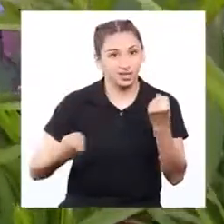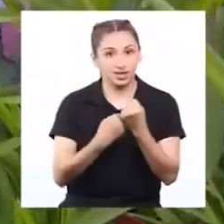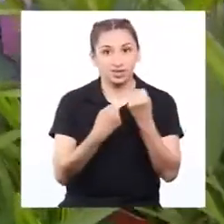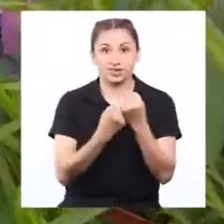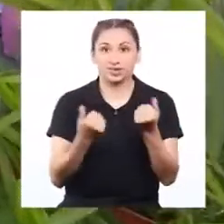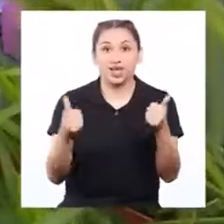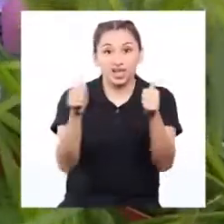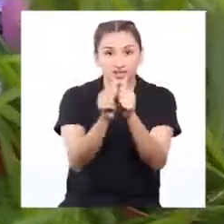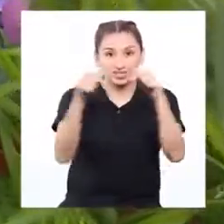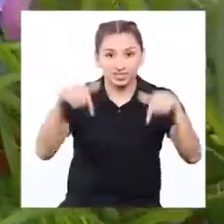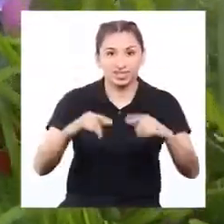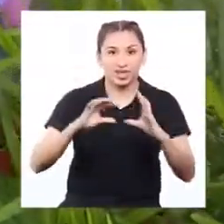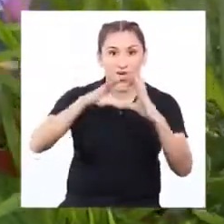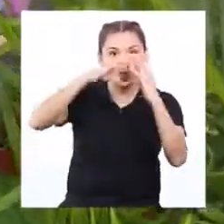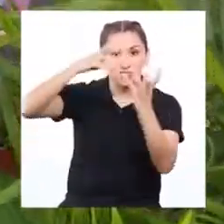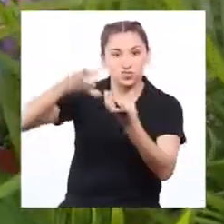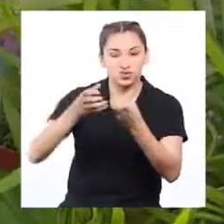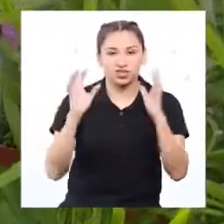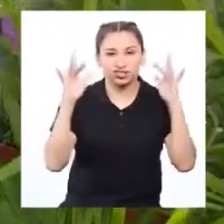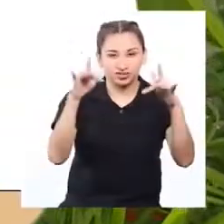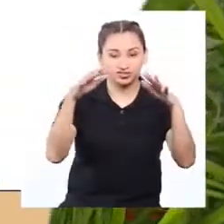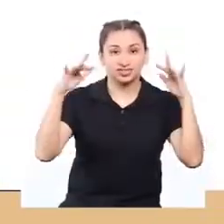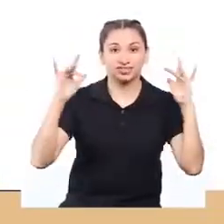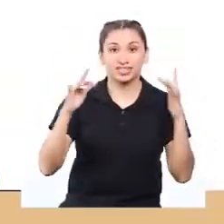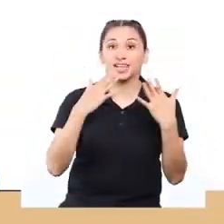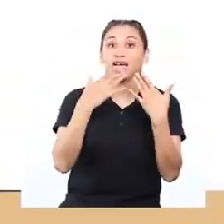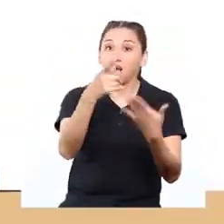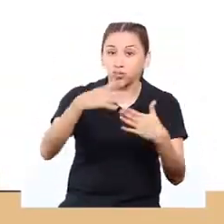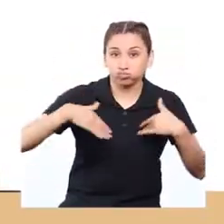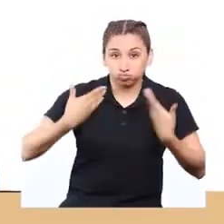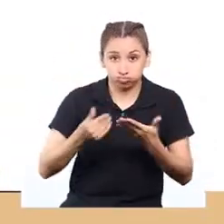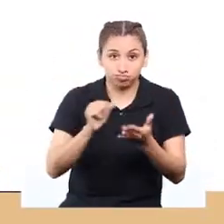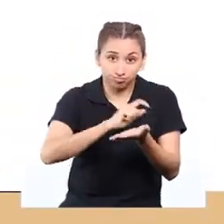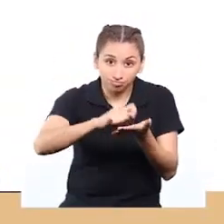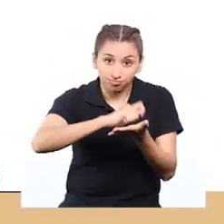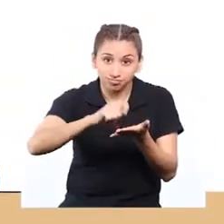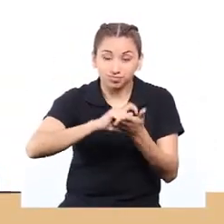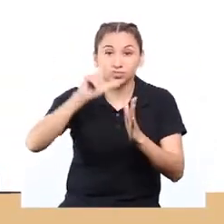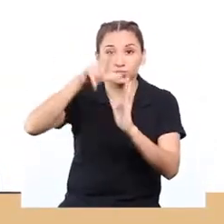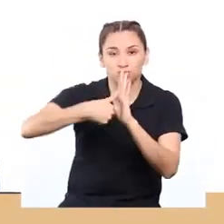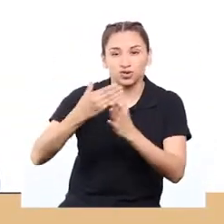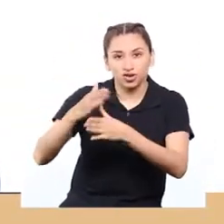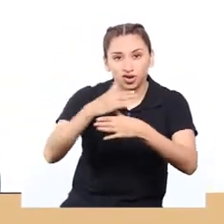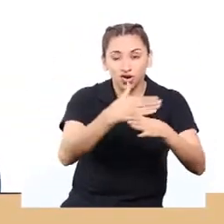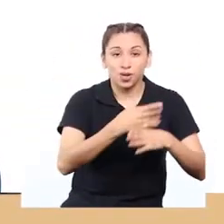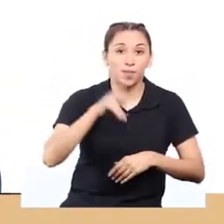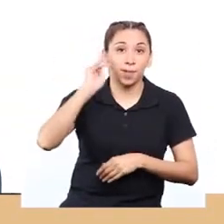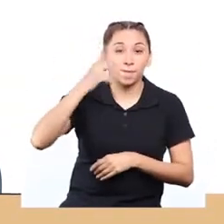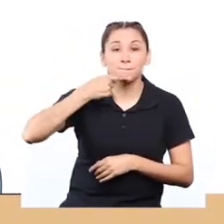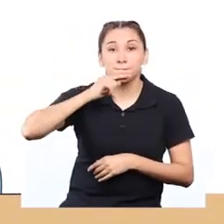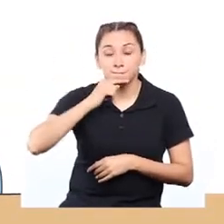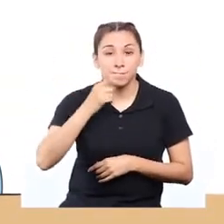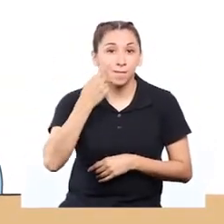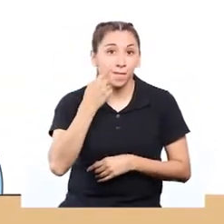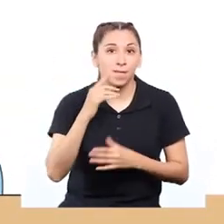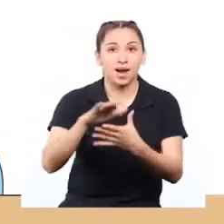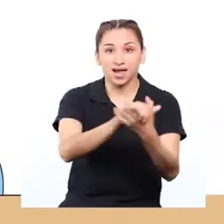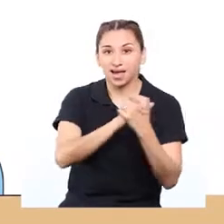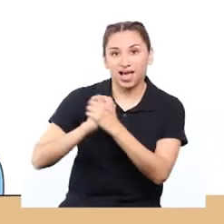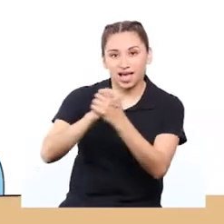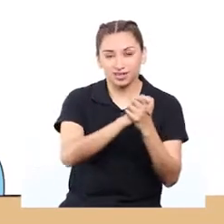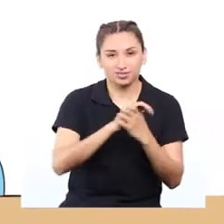Gracias por acompañarnos en el mágico mundo de Decau. Sigan tomando apuntes para que luego puedan compartirlo con sus profesoras,